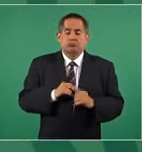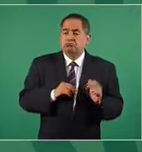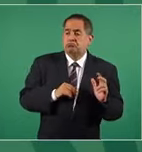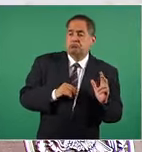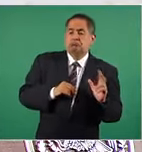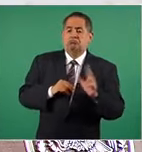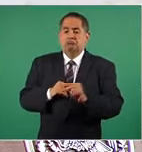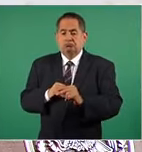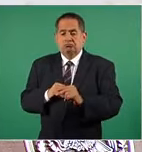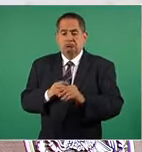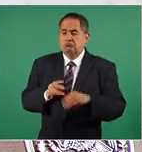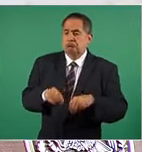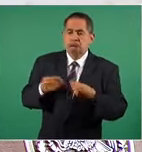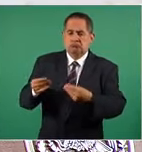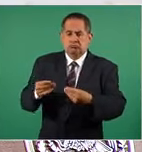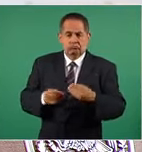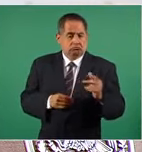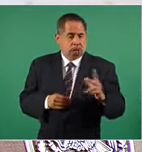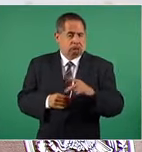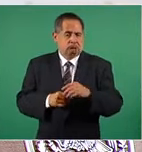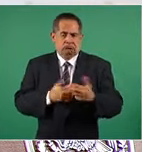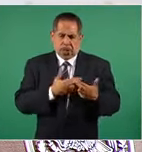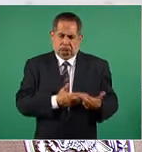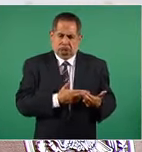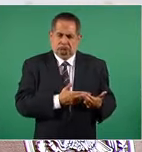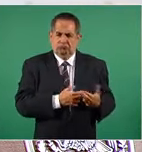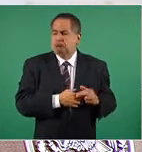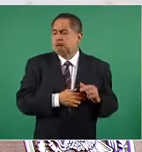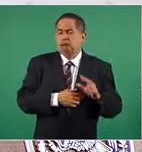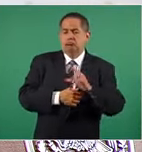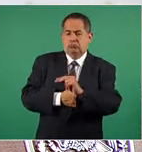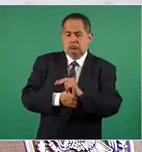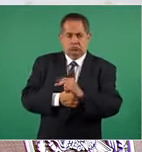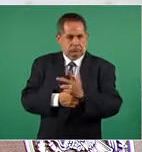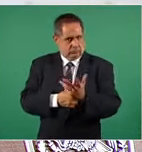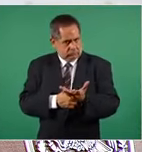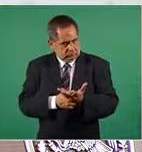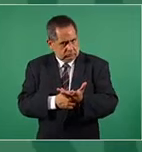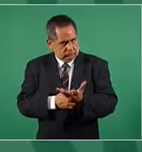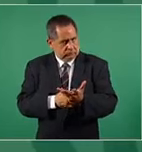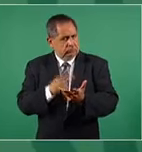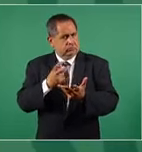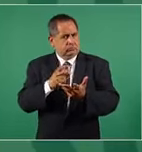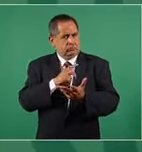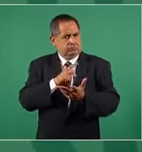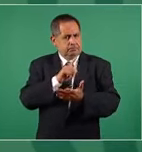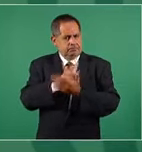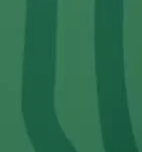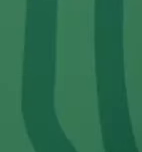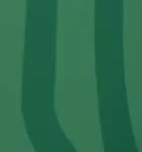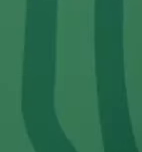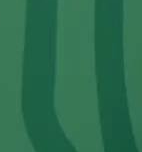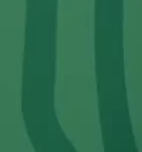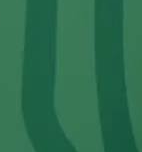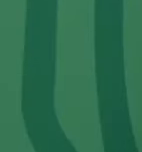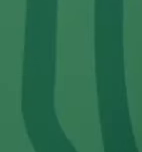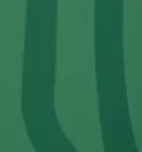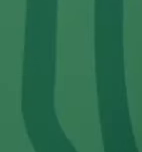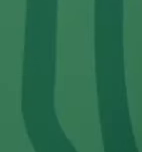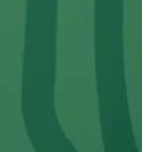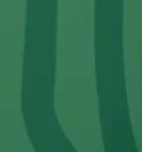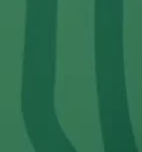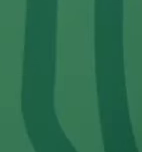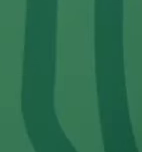un insumo básico a la población como es el gas